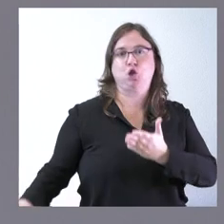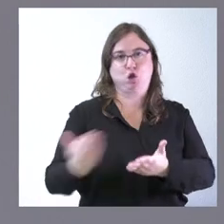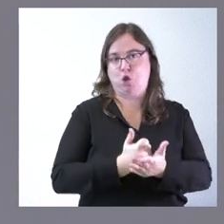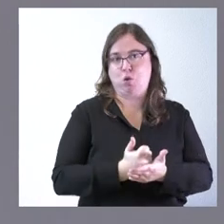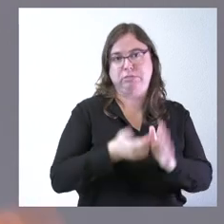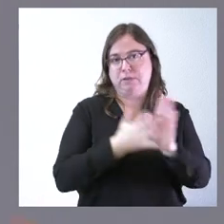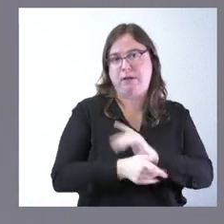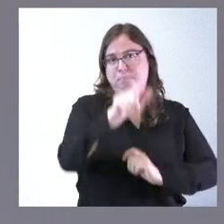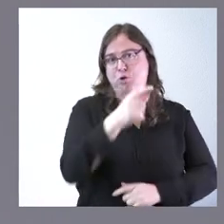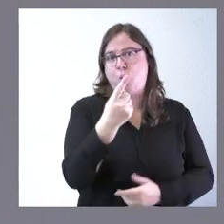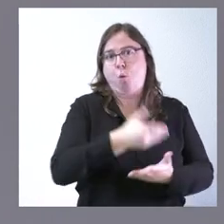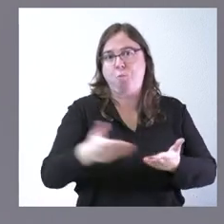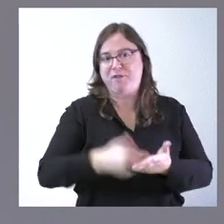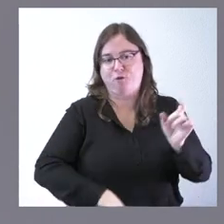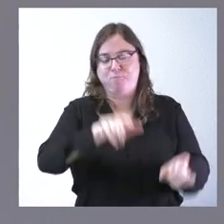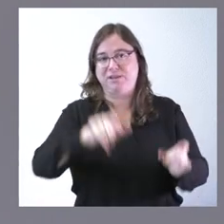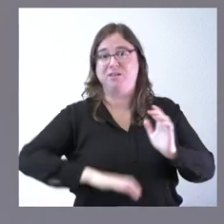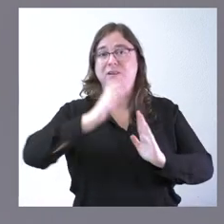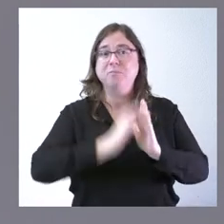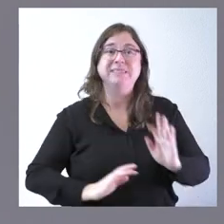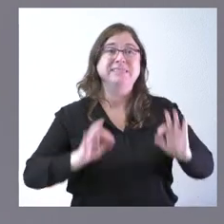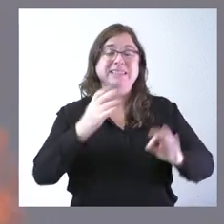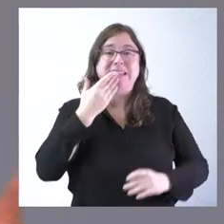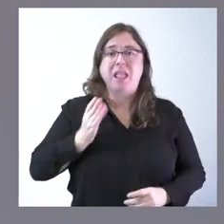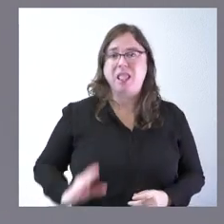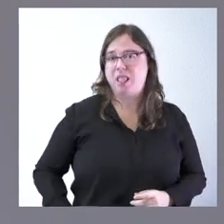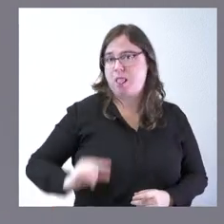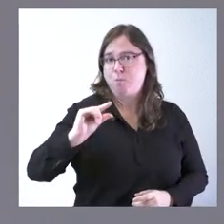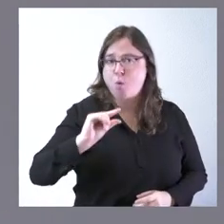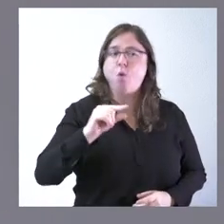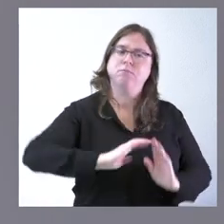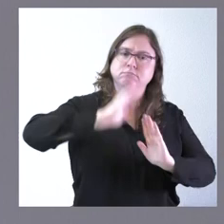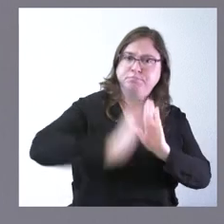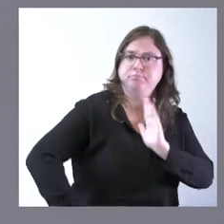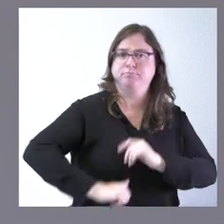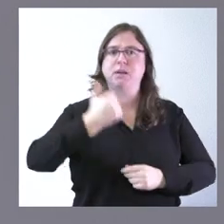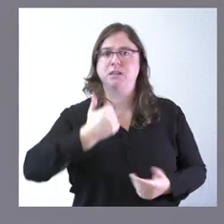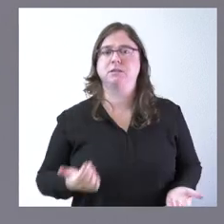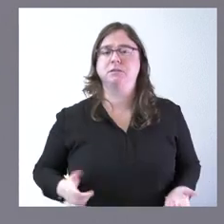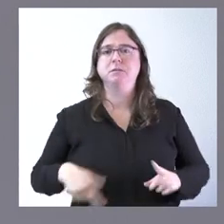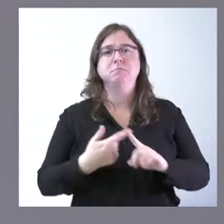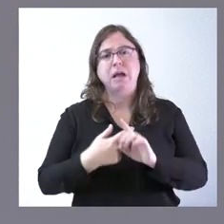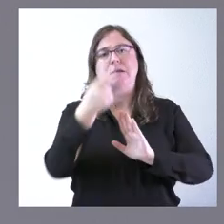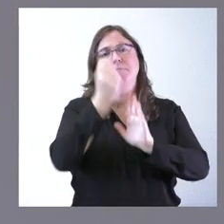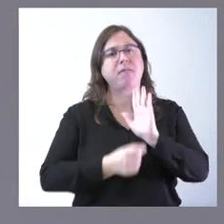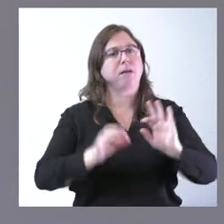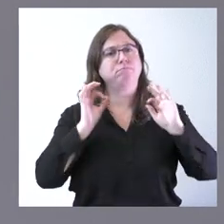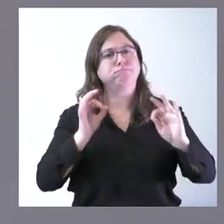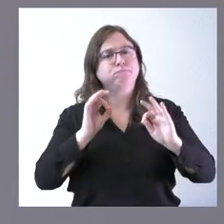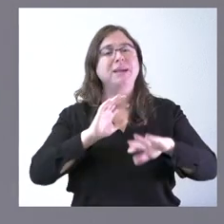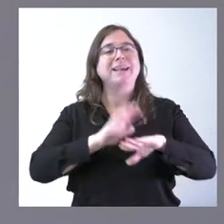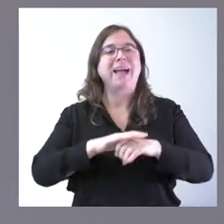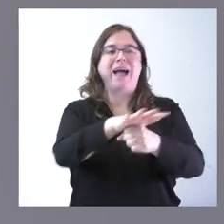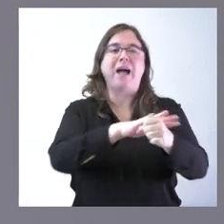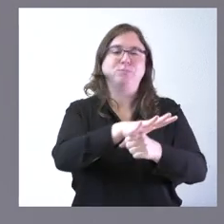contribuyentes y además especialmente para las personas de menos nivel de renta y allí también poníamos medidas específicas para el mundo